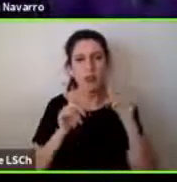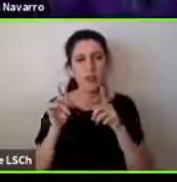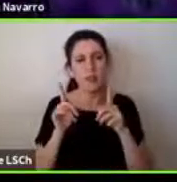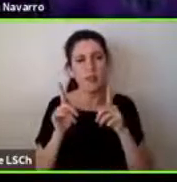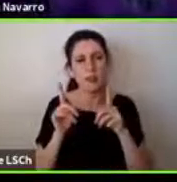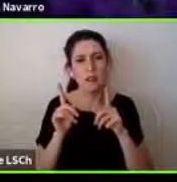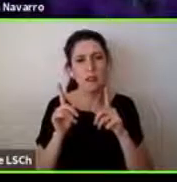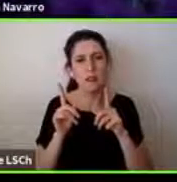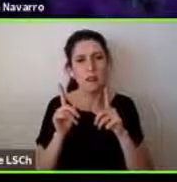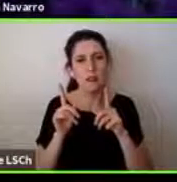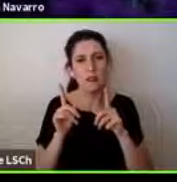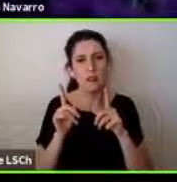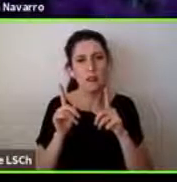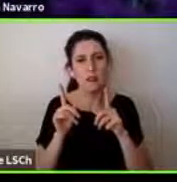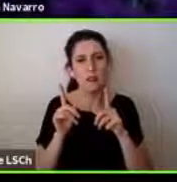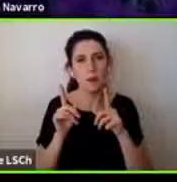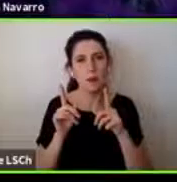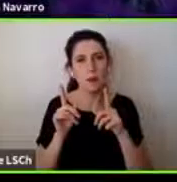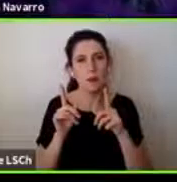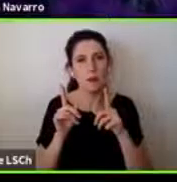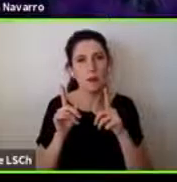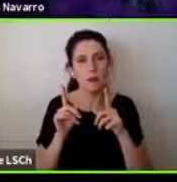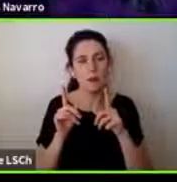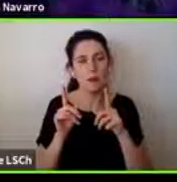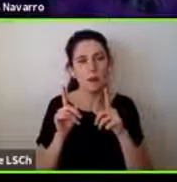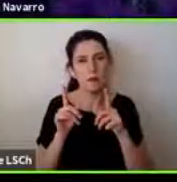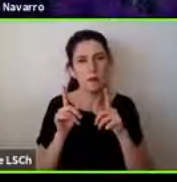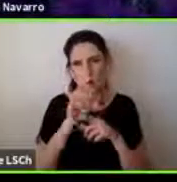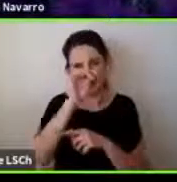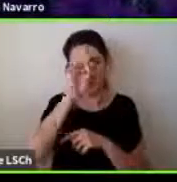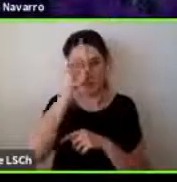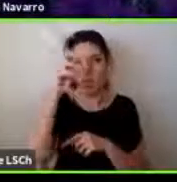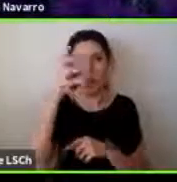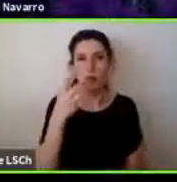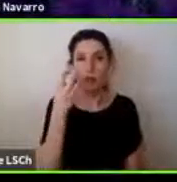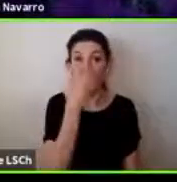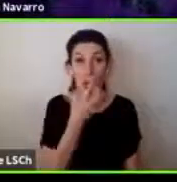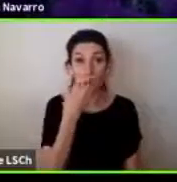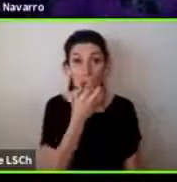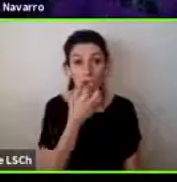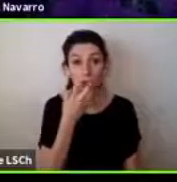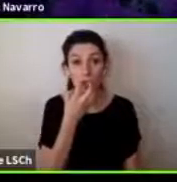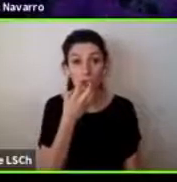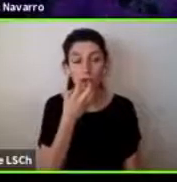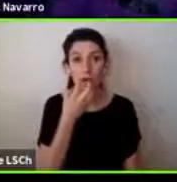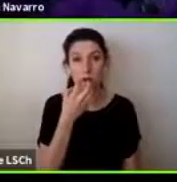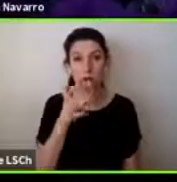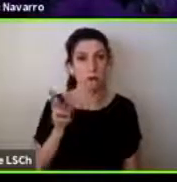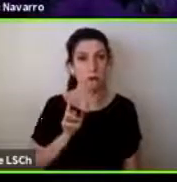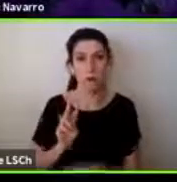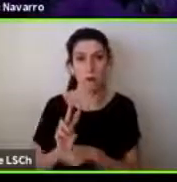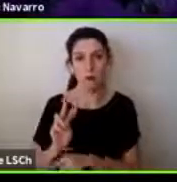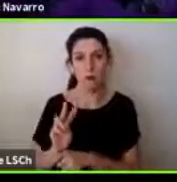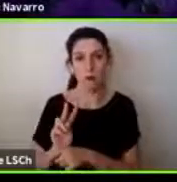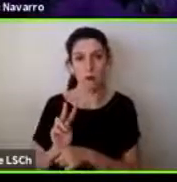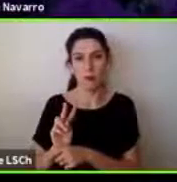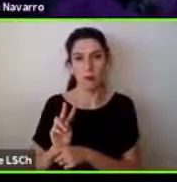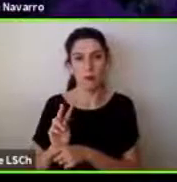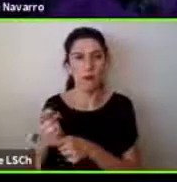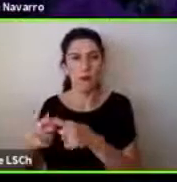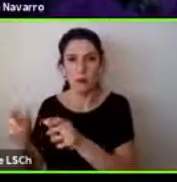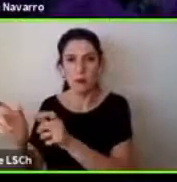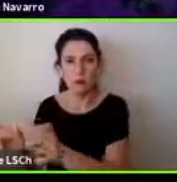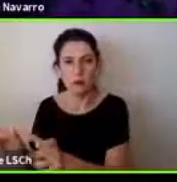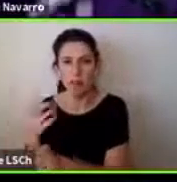lenguaje académico y al resto de los mortales como que en verdad no les sirve el lenguaje académico hay un montón de otras